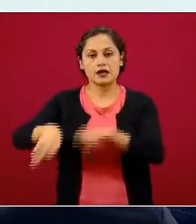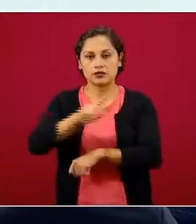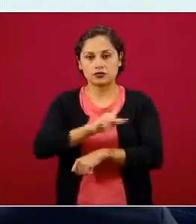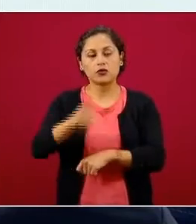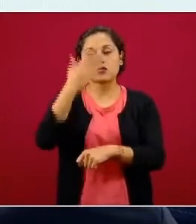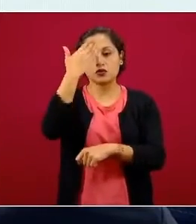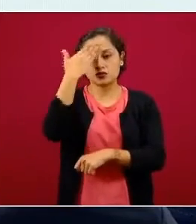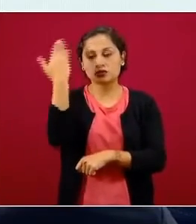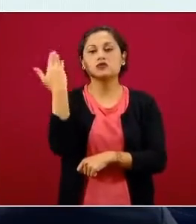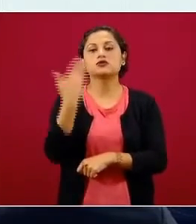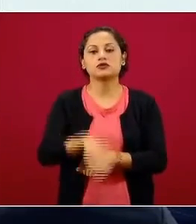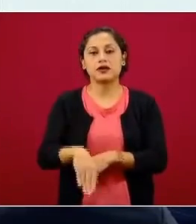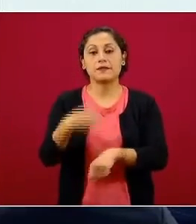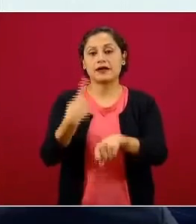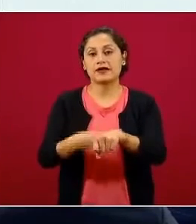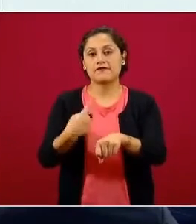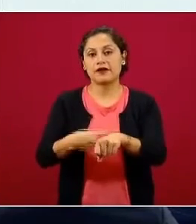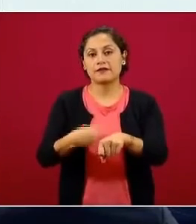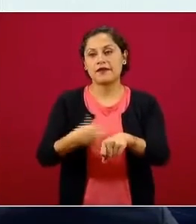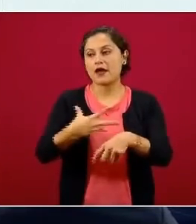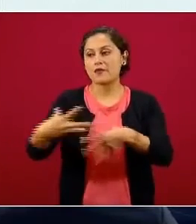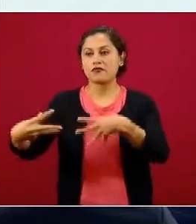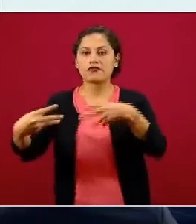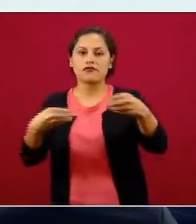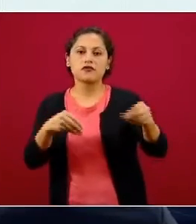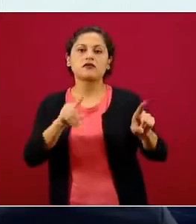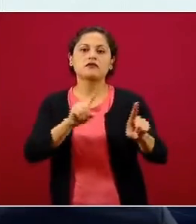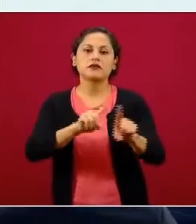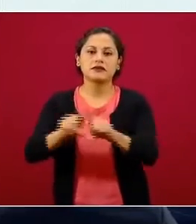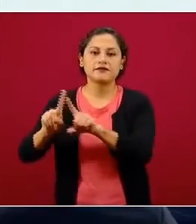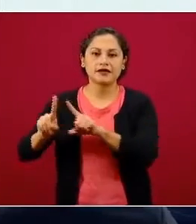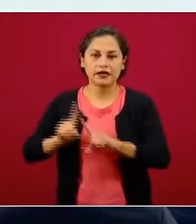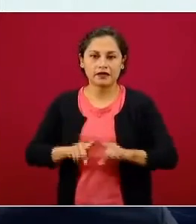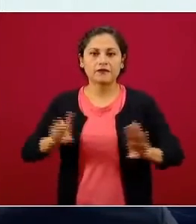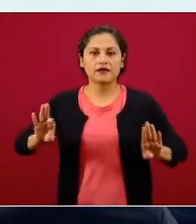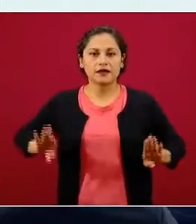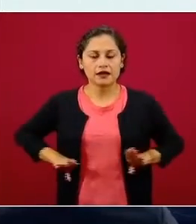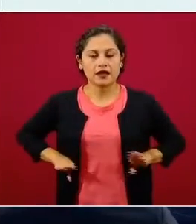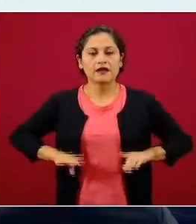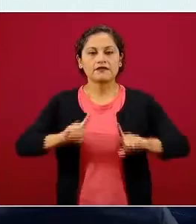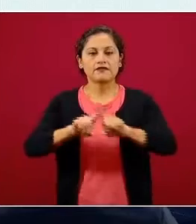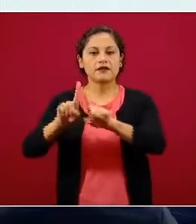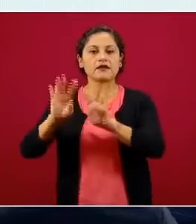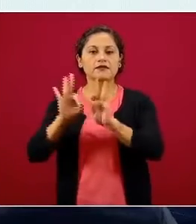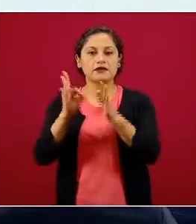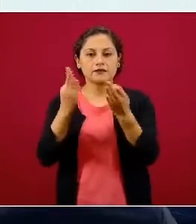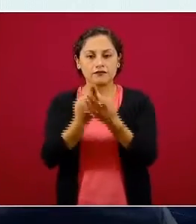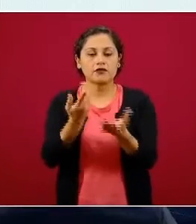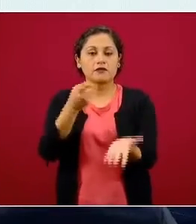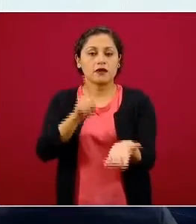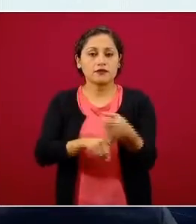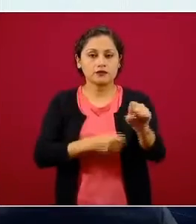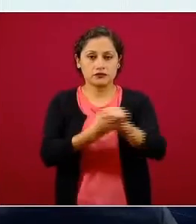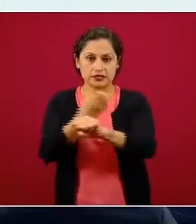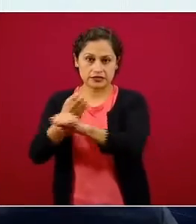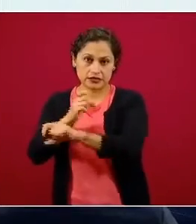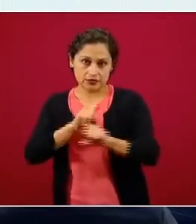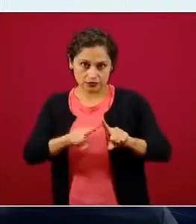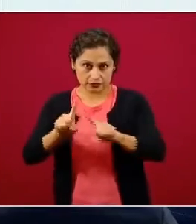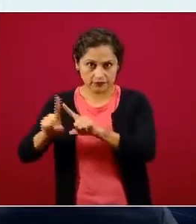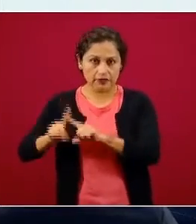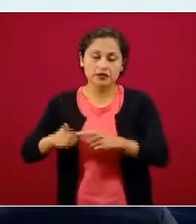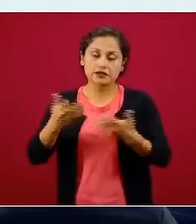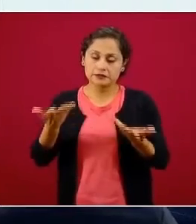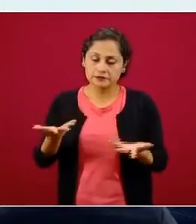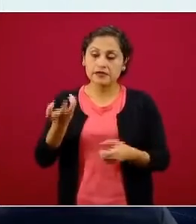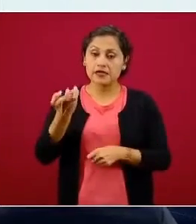decir, se da de diferentes maneras en diferentes tiempos en las entidades federativas, pueda adaptarse y pueda